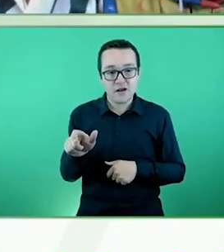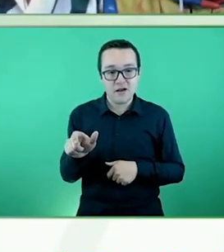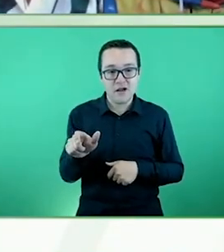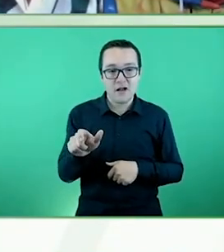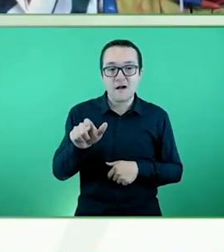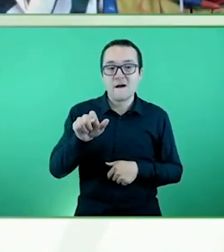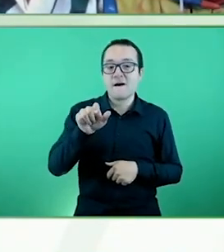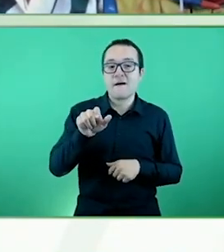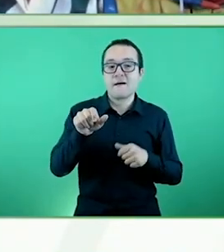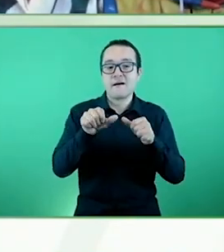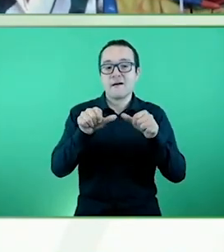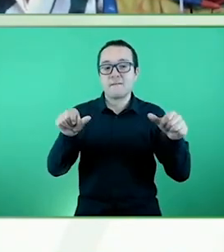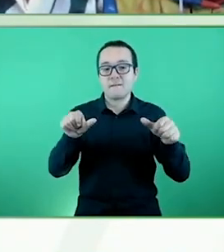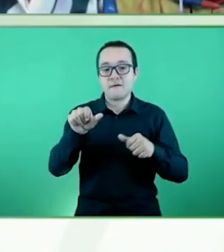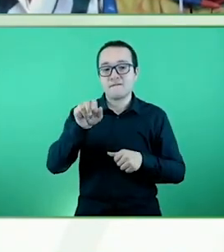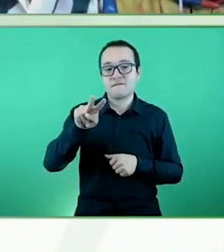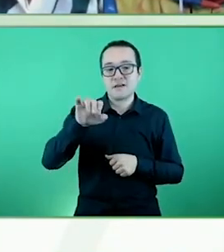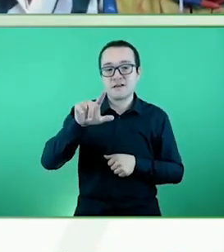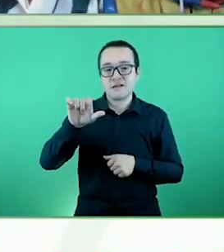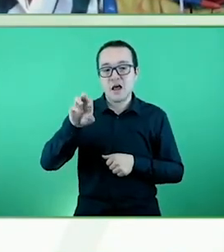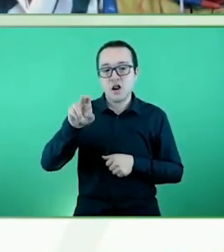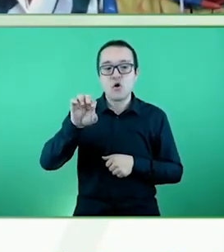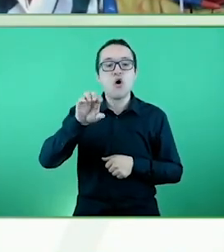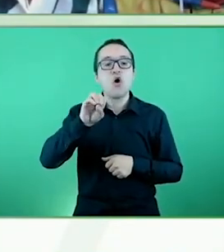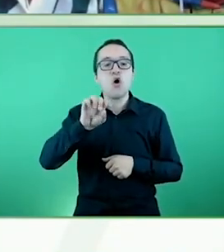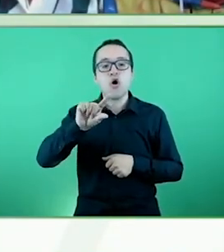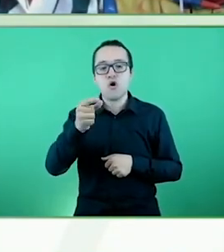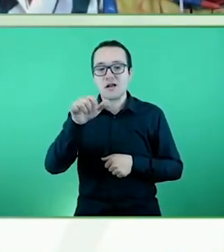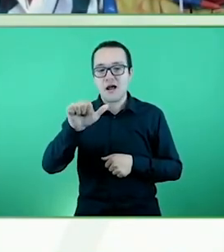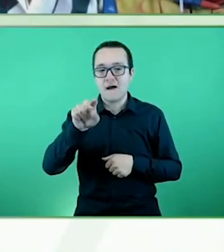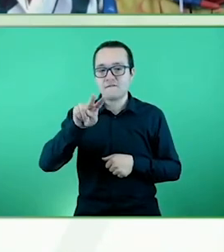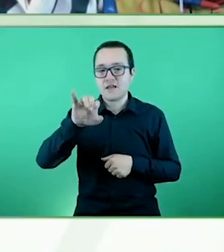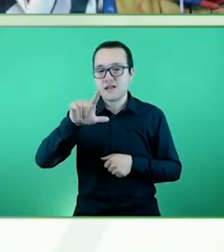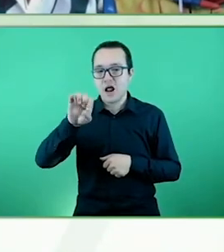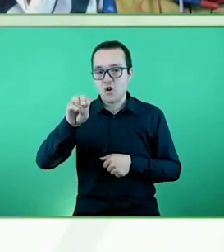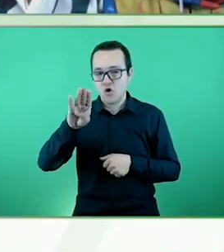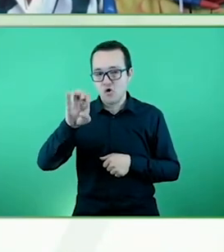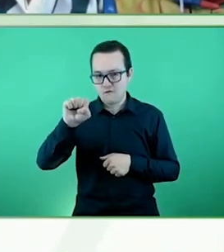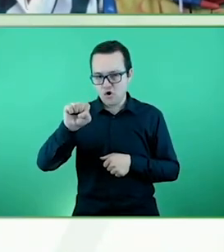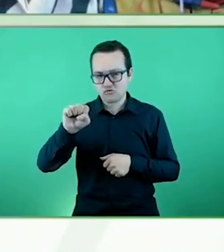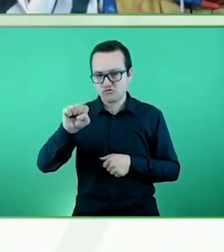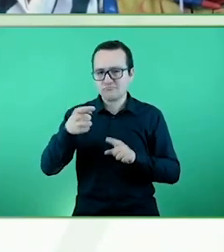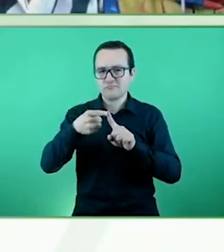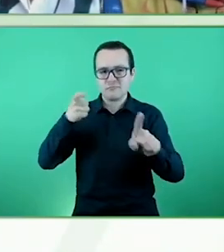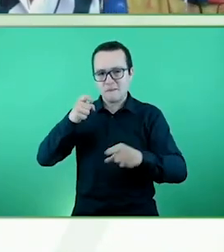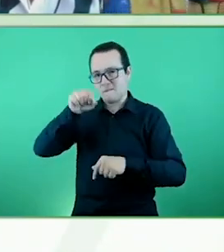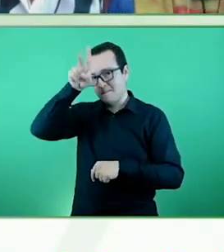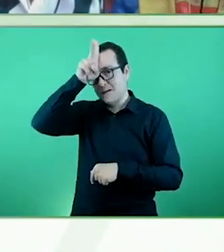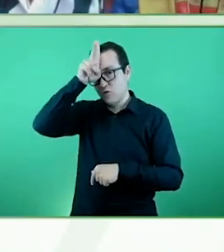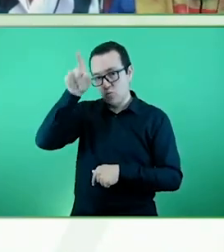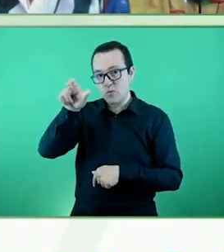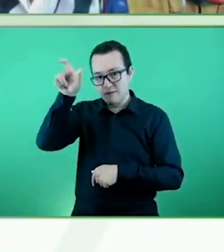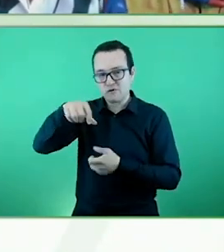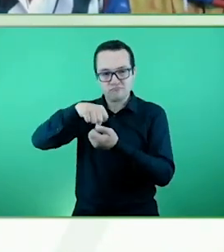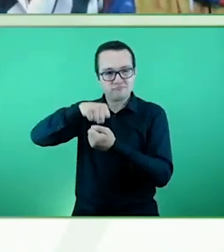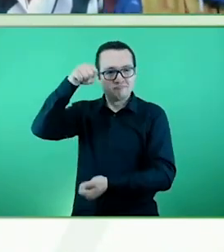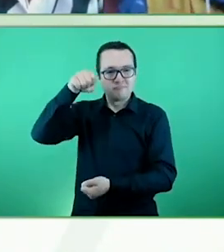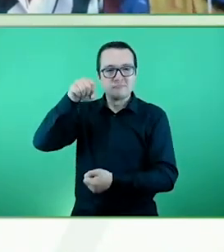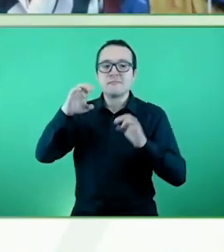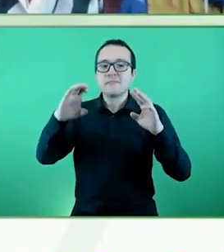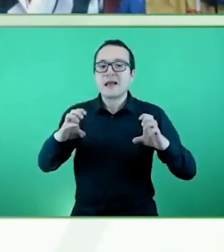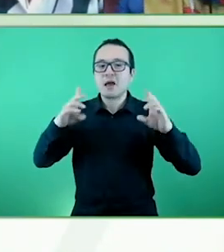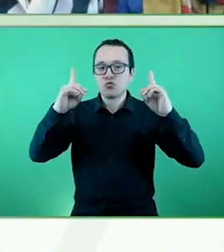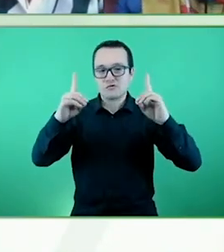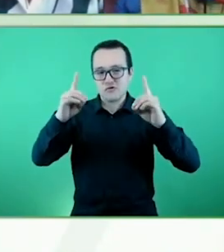vía online. Ella es de Perú, es licenciada en educación especial, con especialidad